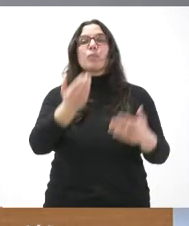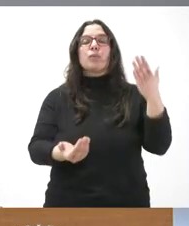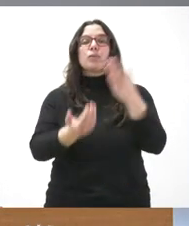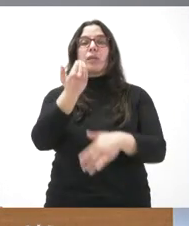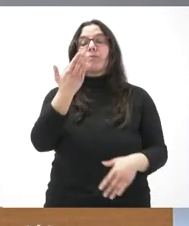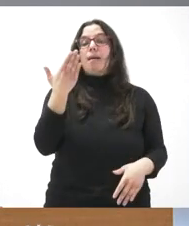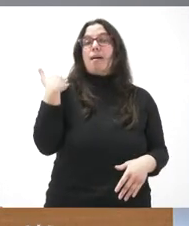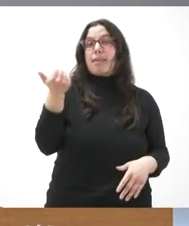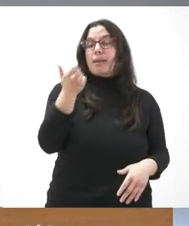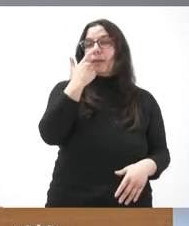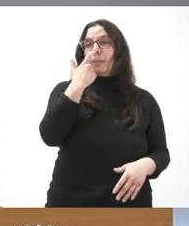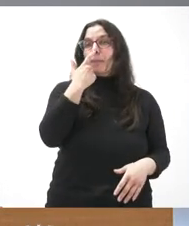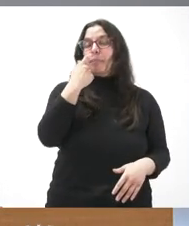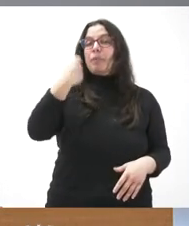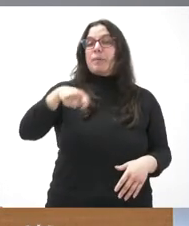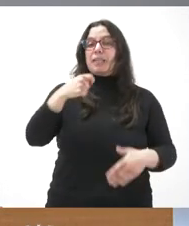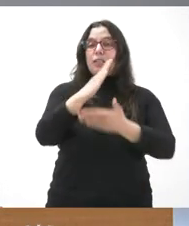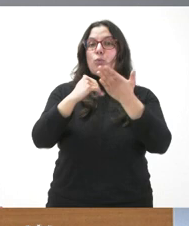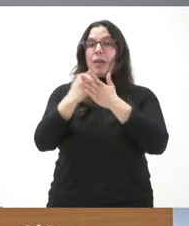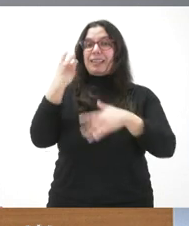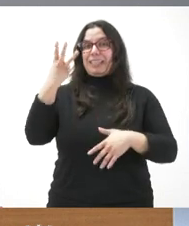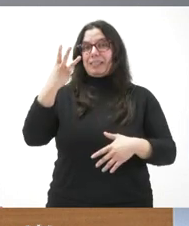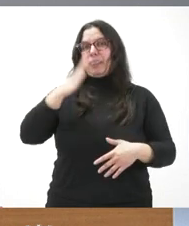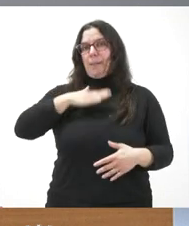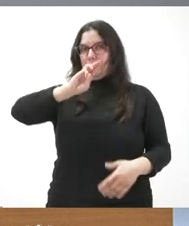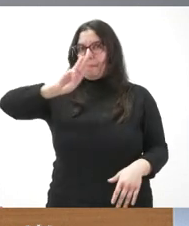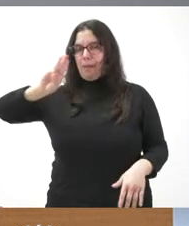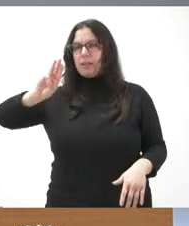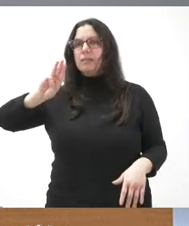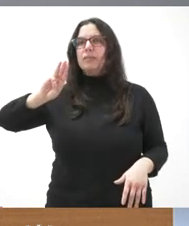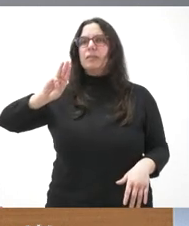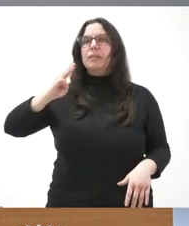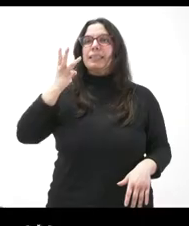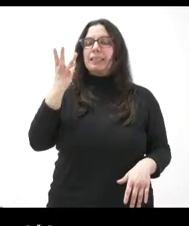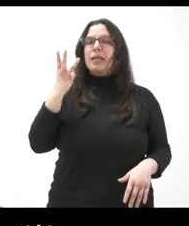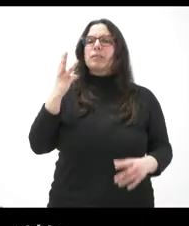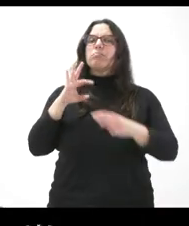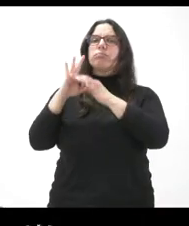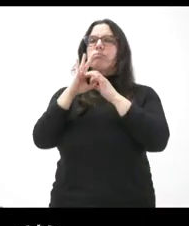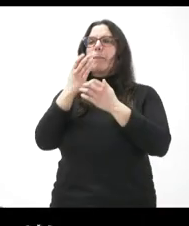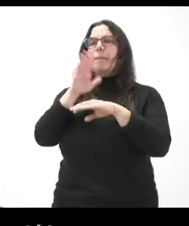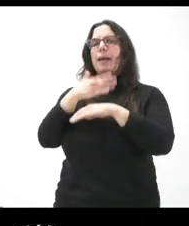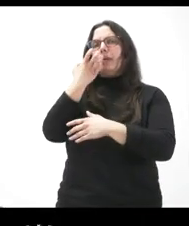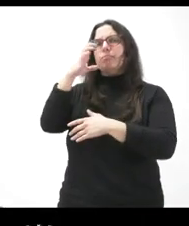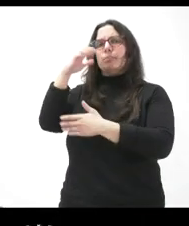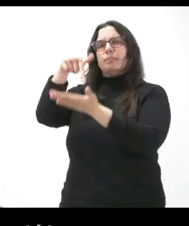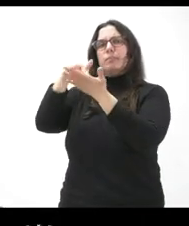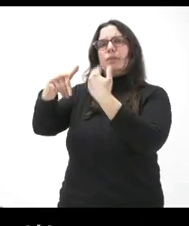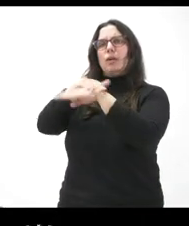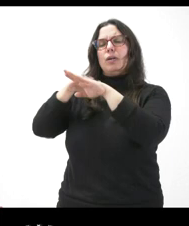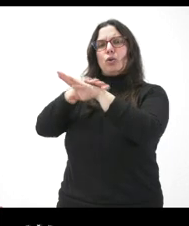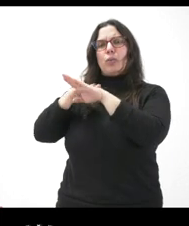Ayer tres presidentes de comunidades gobernadas por el PP se unieron para reclamar al Gobierno fondos para